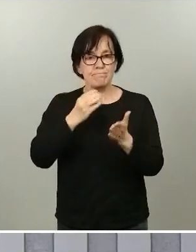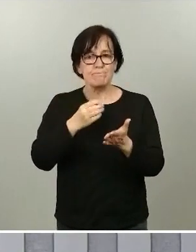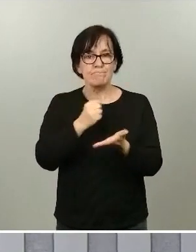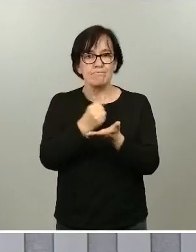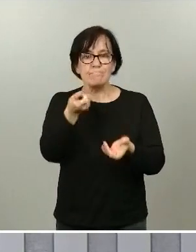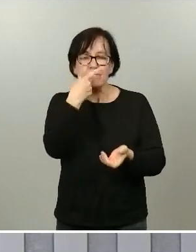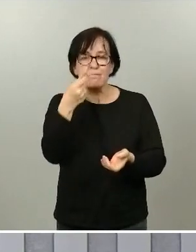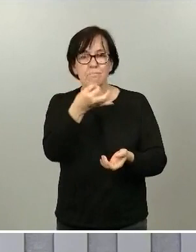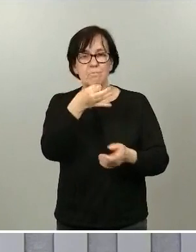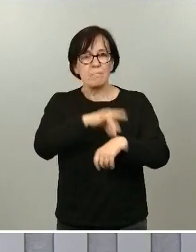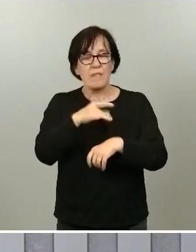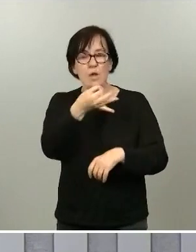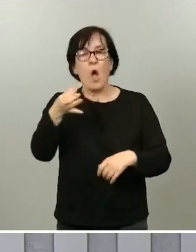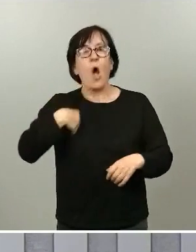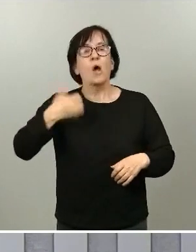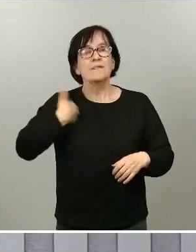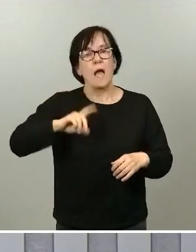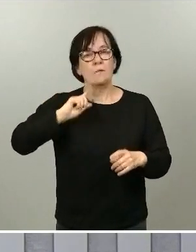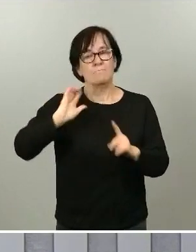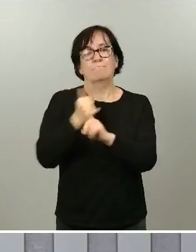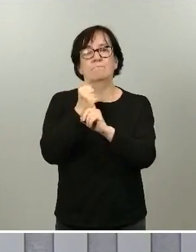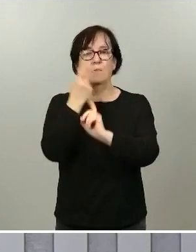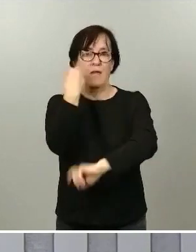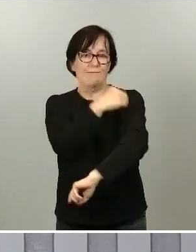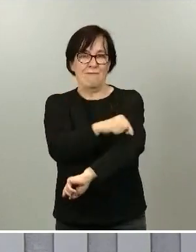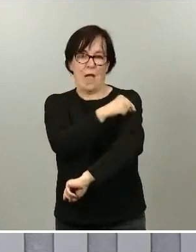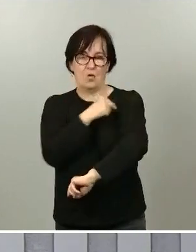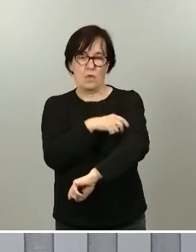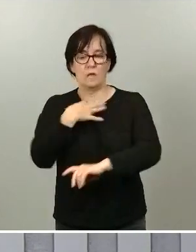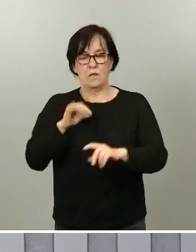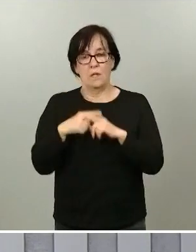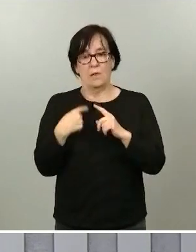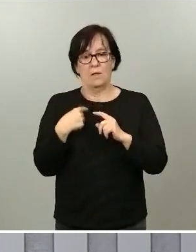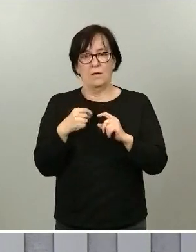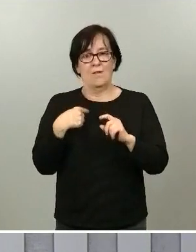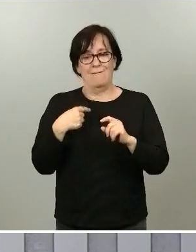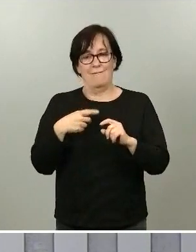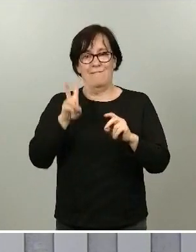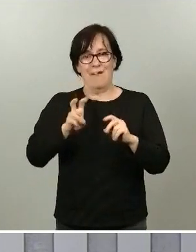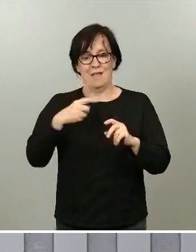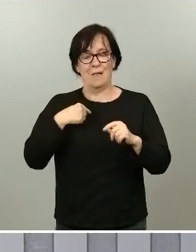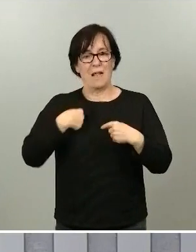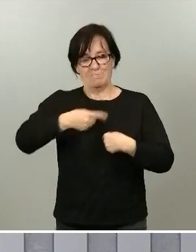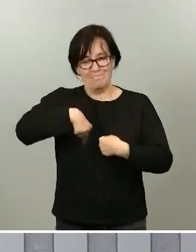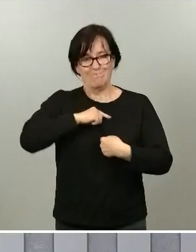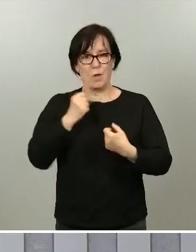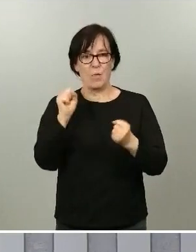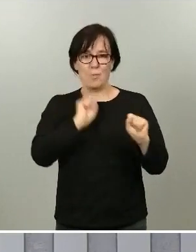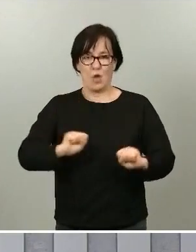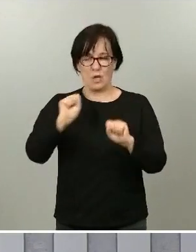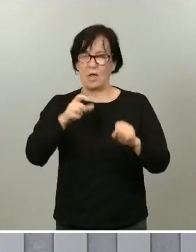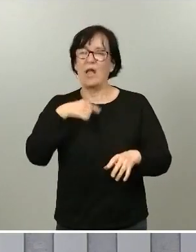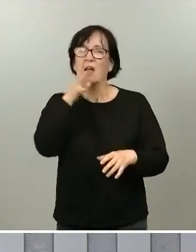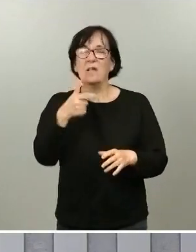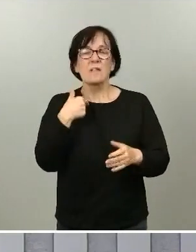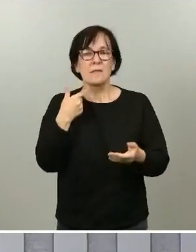el descubrimiento de una vacuna que nos permita protegernos. Por eso insistimos en calentar falsas ideas en este